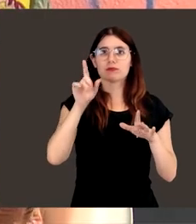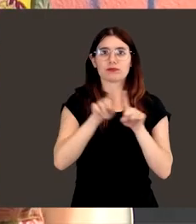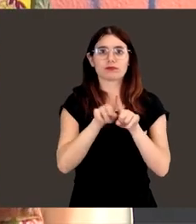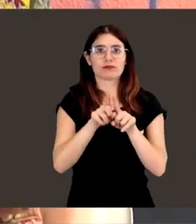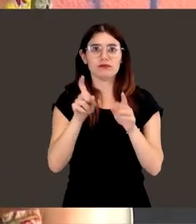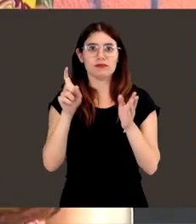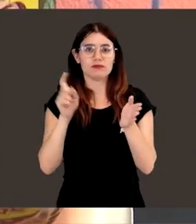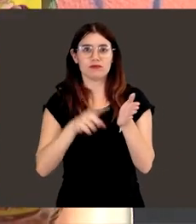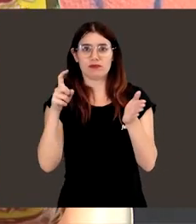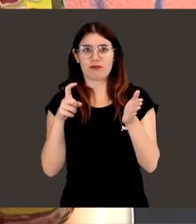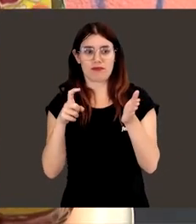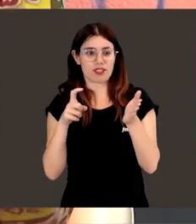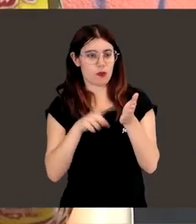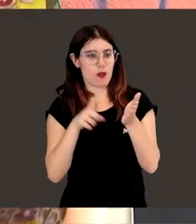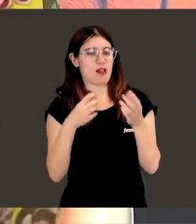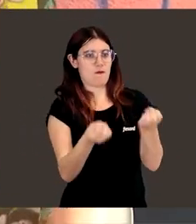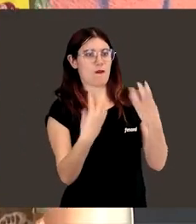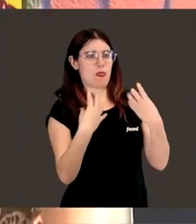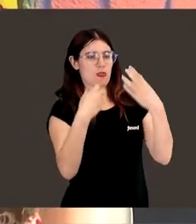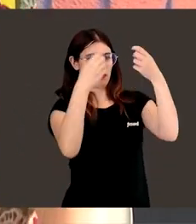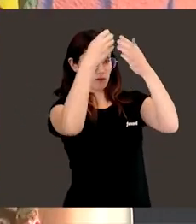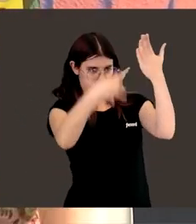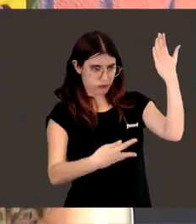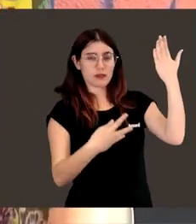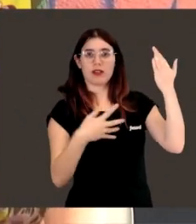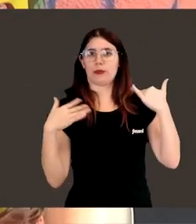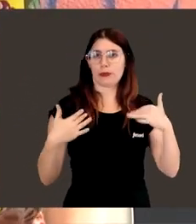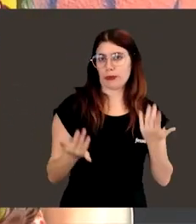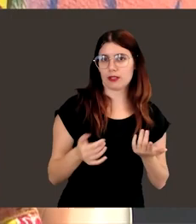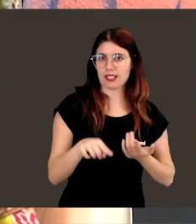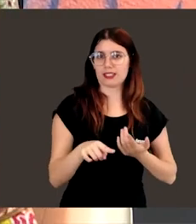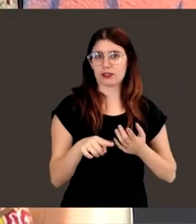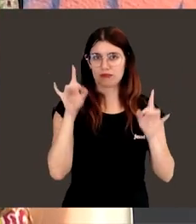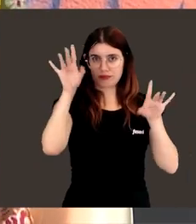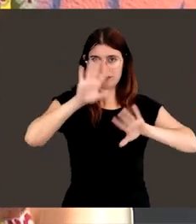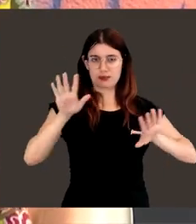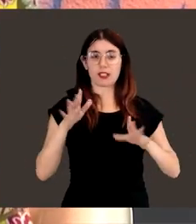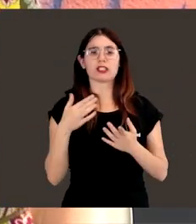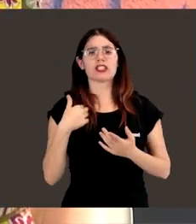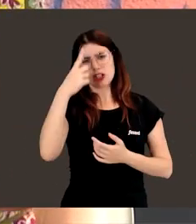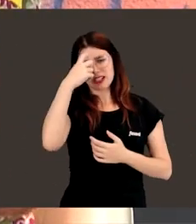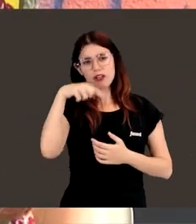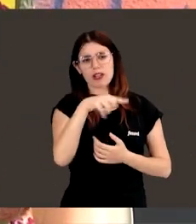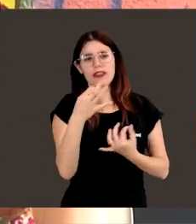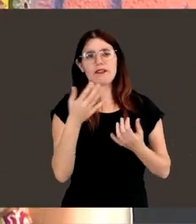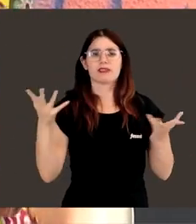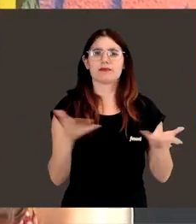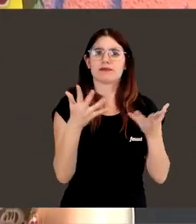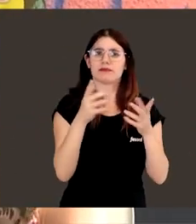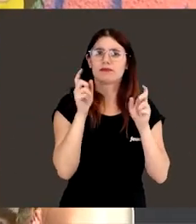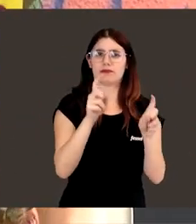tengamos esas millones de información de todo el mundo, ¿no? Pues yo creo que, sobre todo, intentar inculcar esa